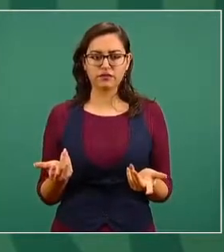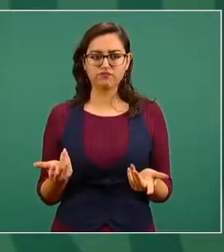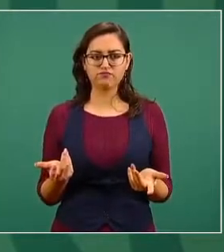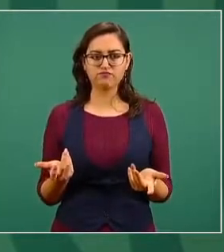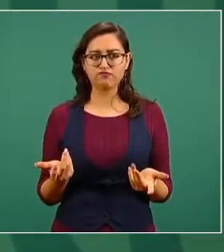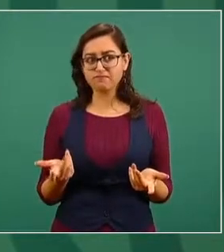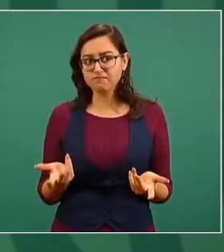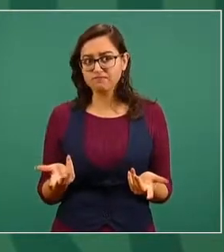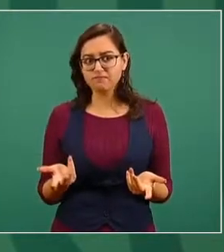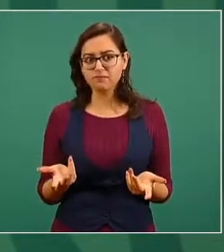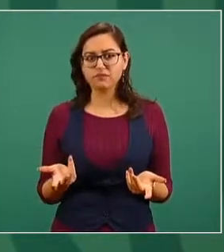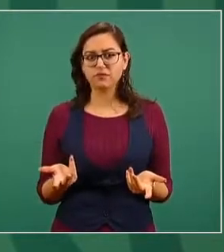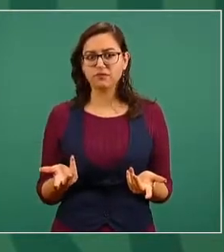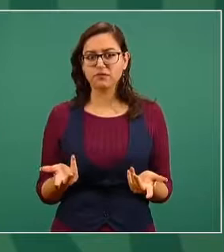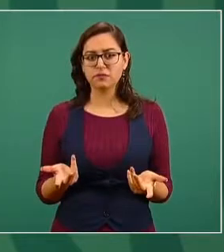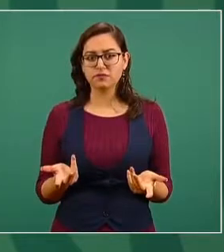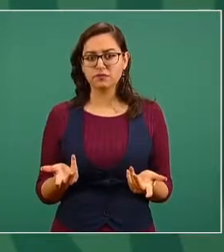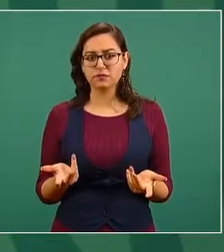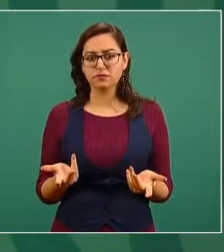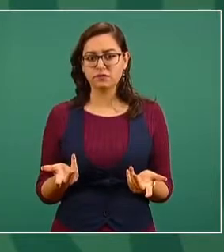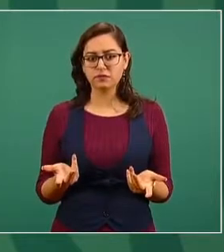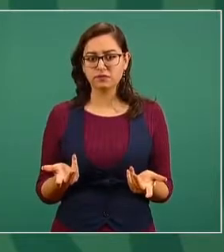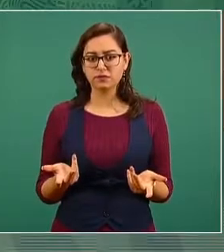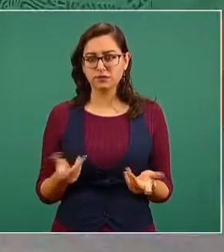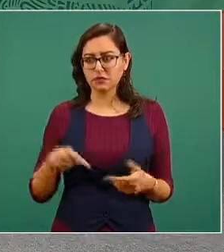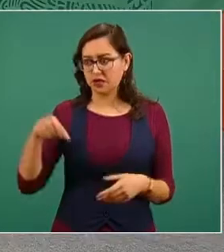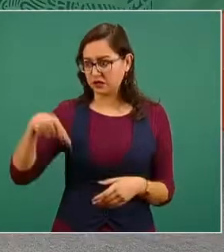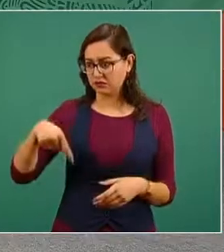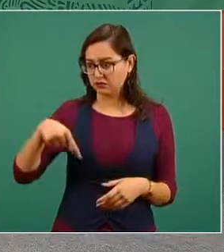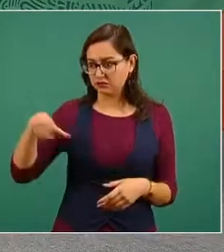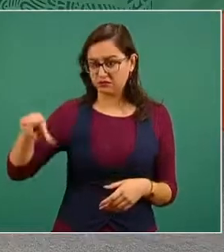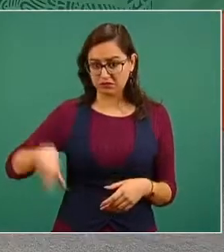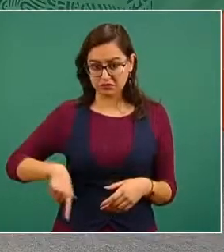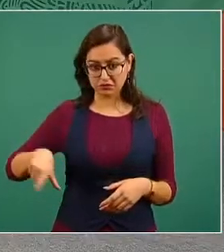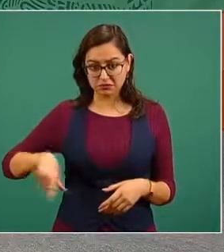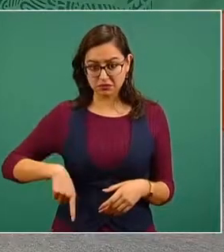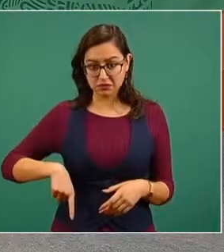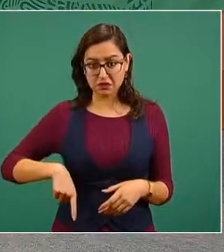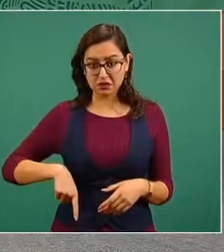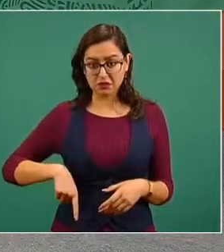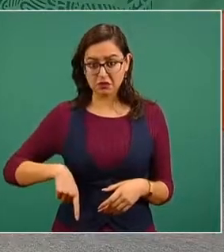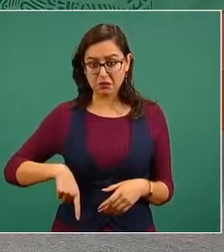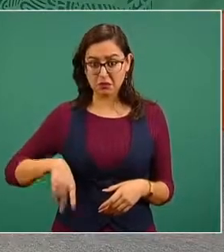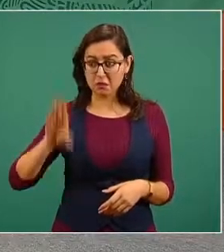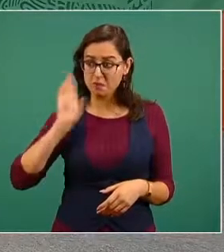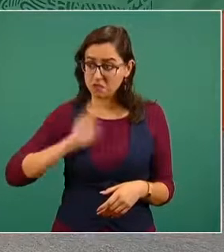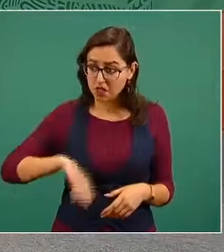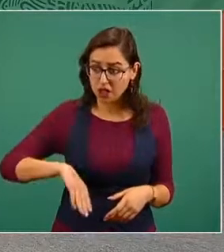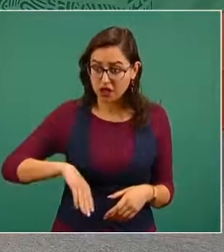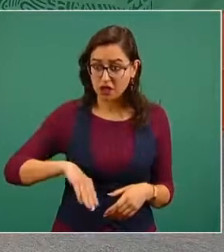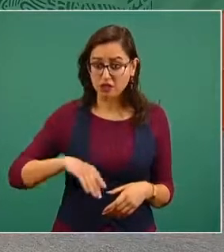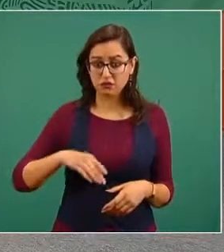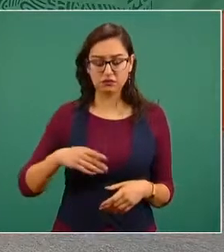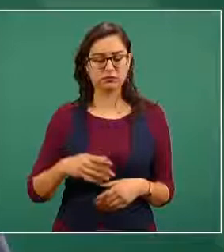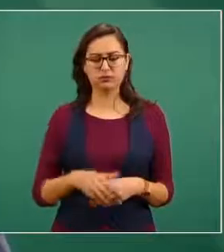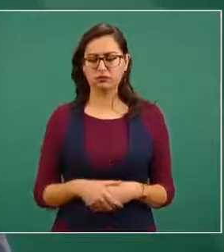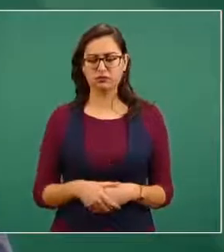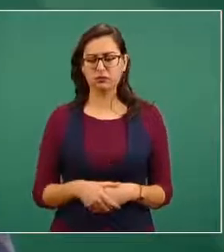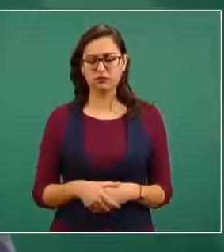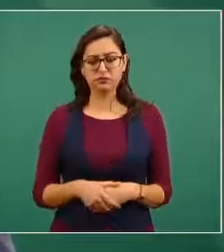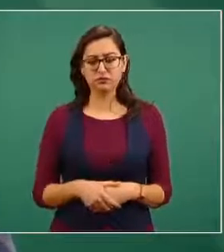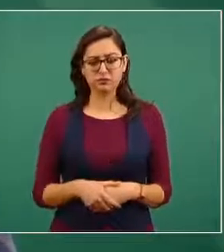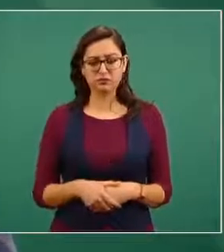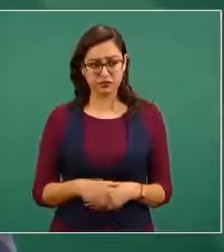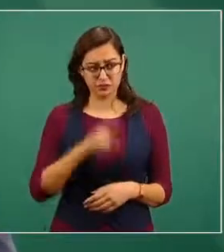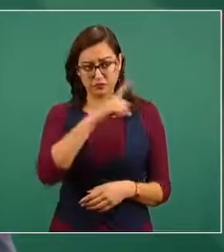al gobierno que represento si nosotros lo que más